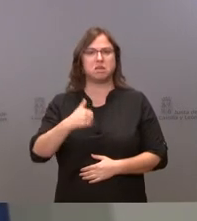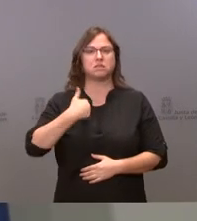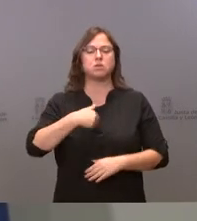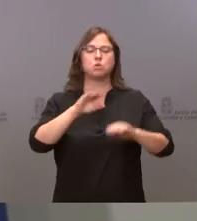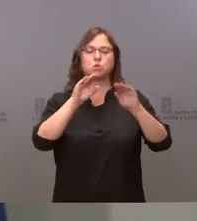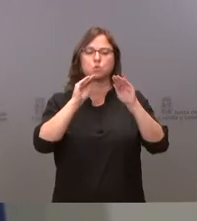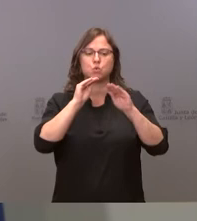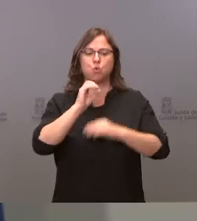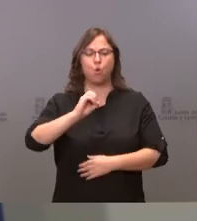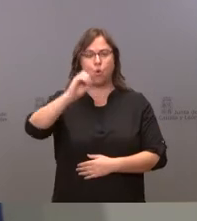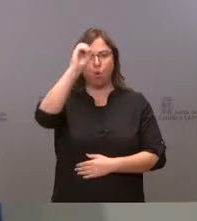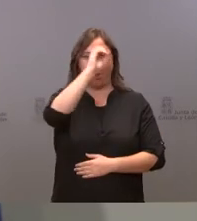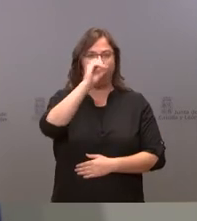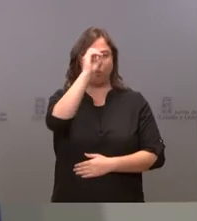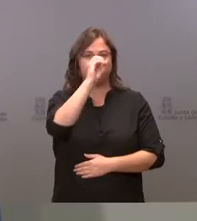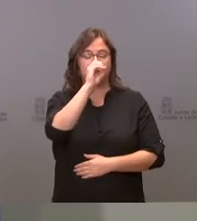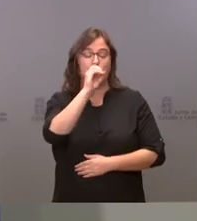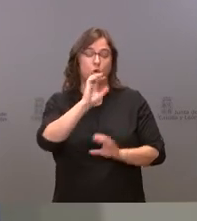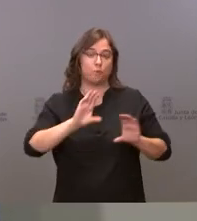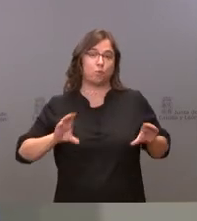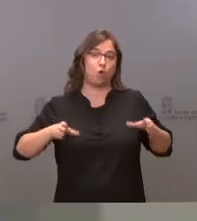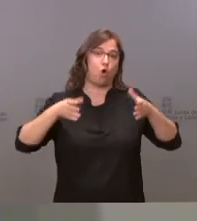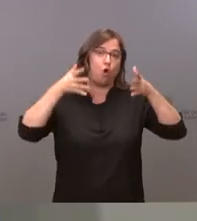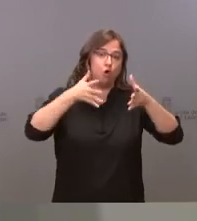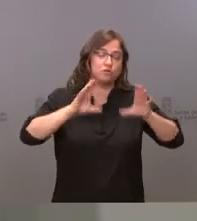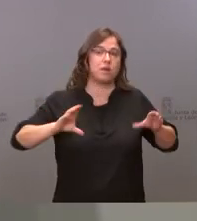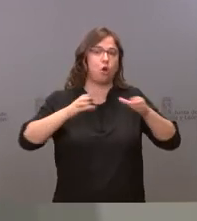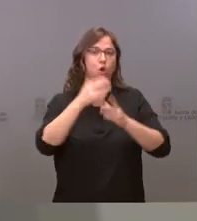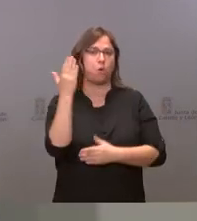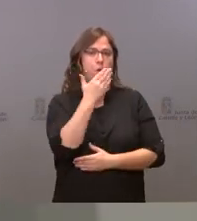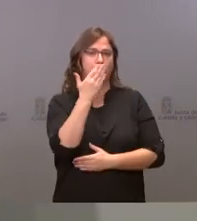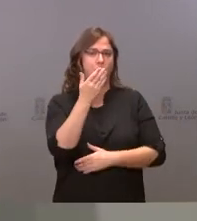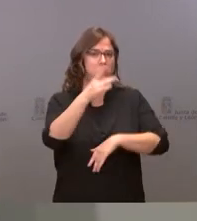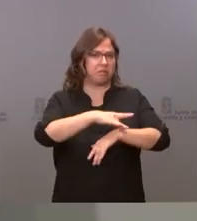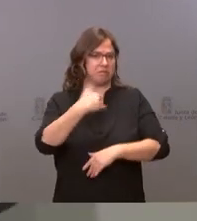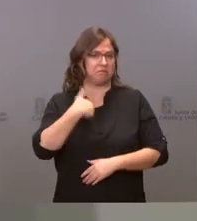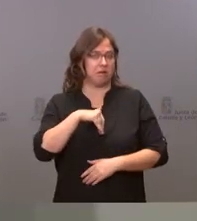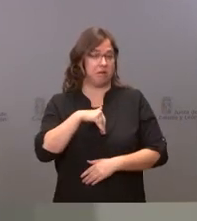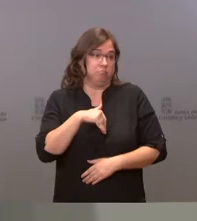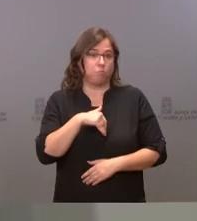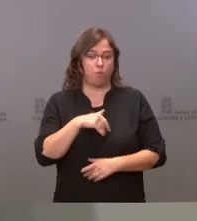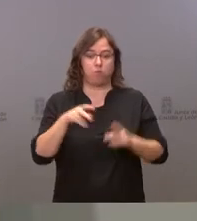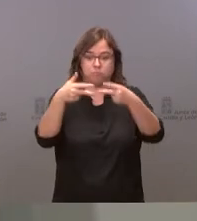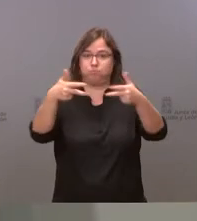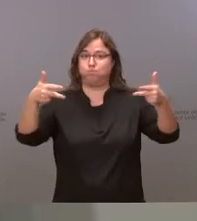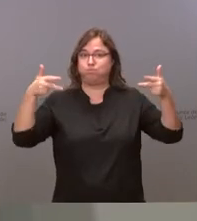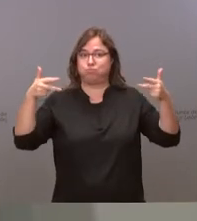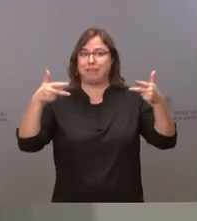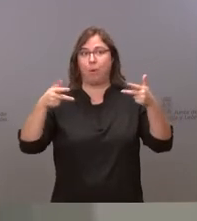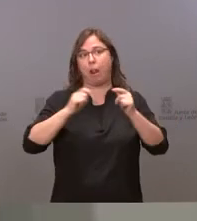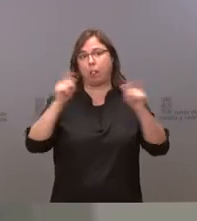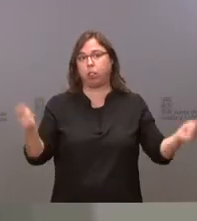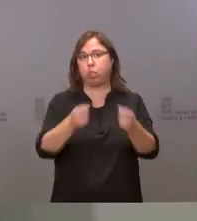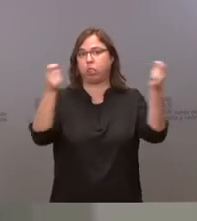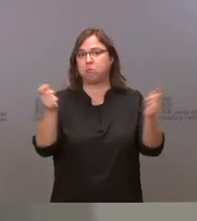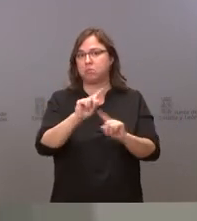del Consejo de Colegios la pasada semana reunión también mediática porque también se hizo una rueda de prensa